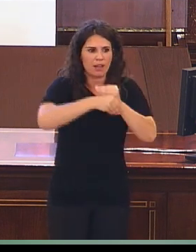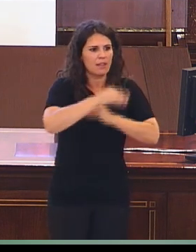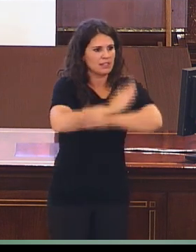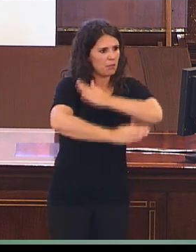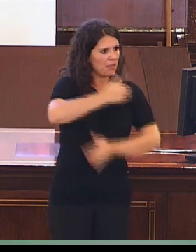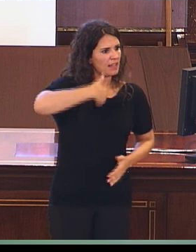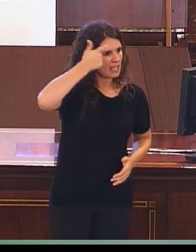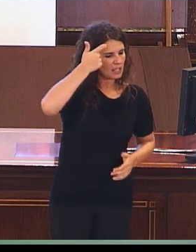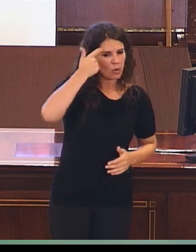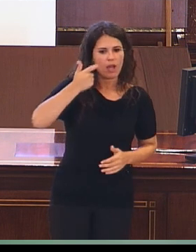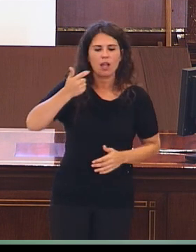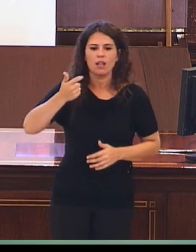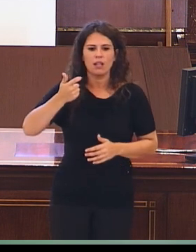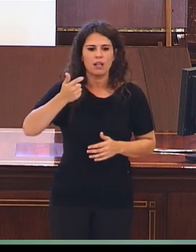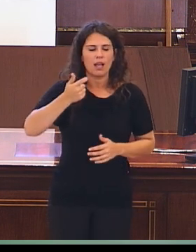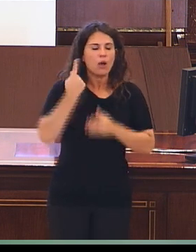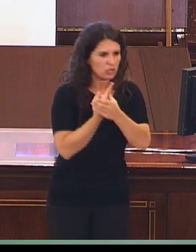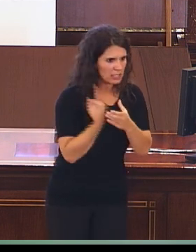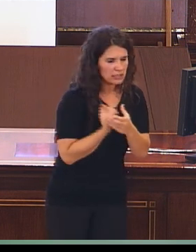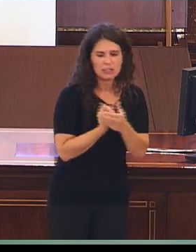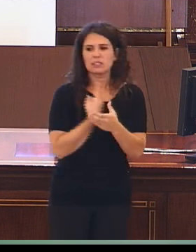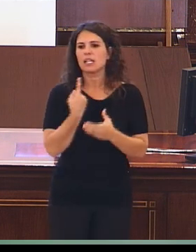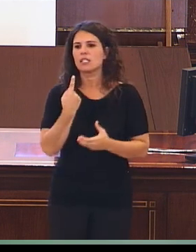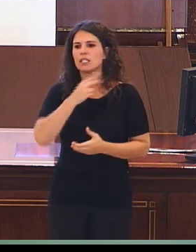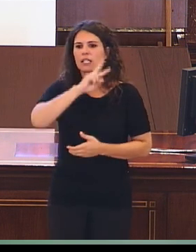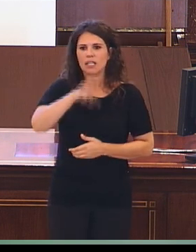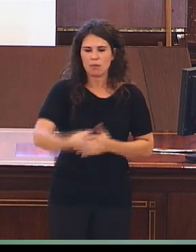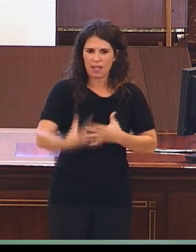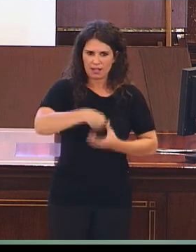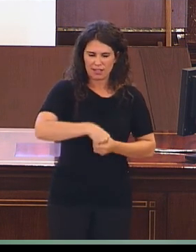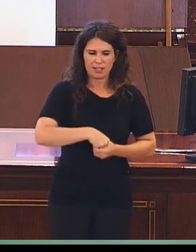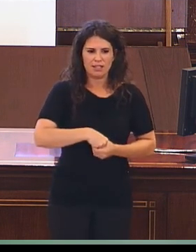trastorno del espectro autista, síndrome alcohólico fetal.